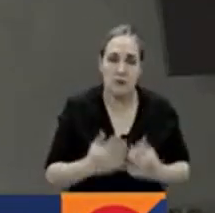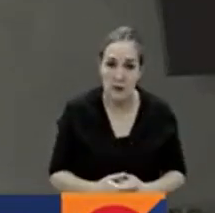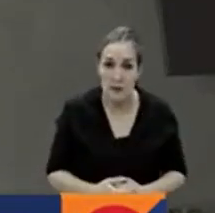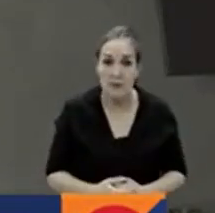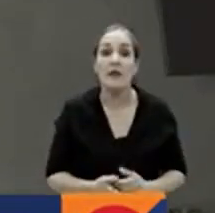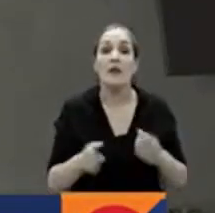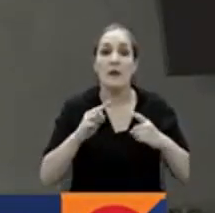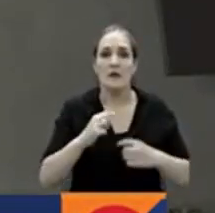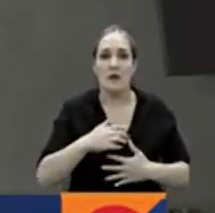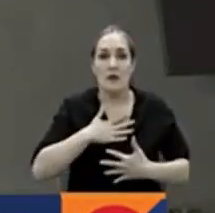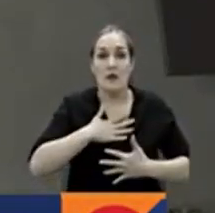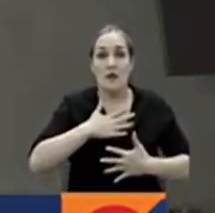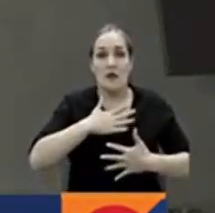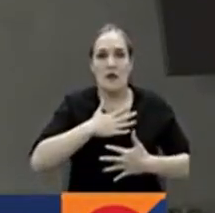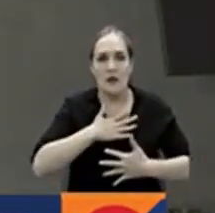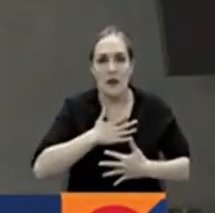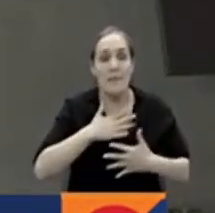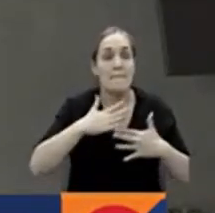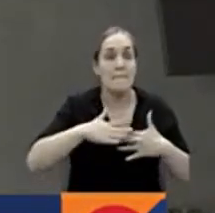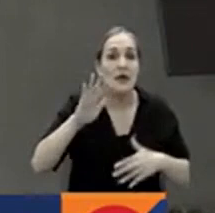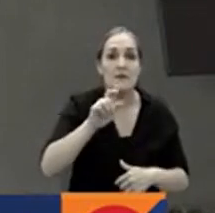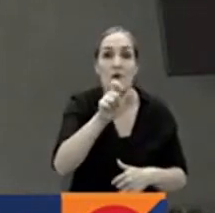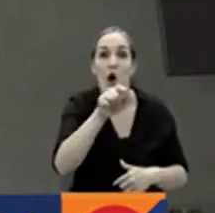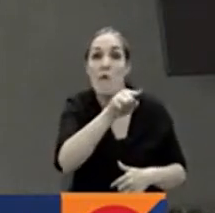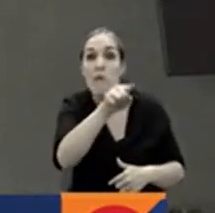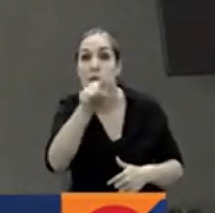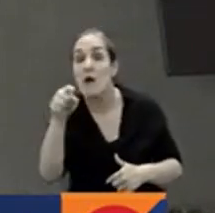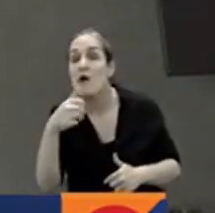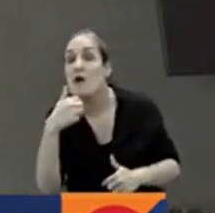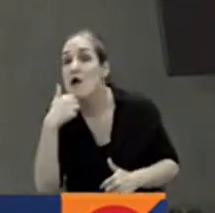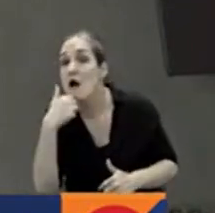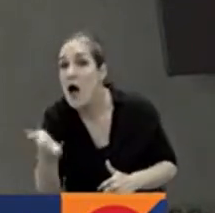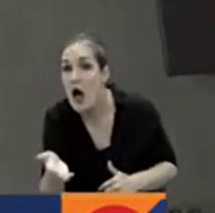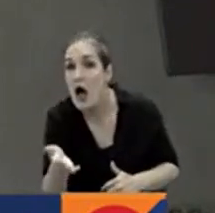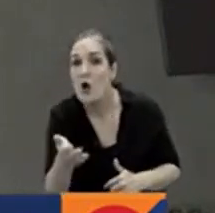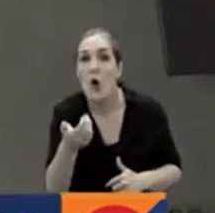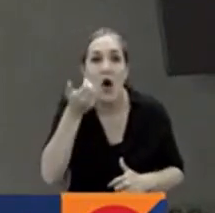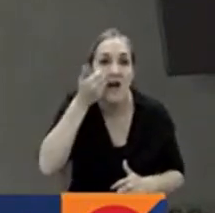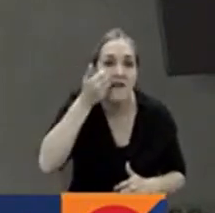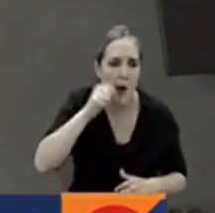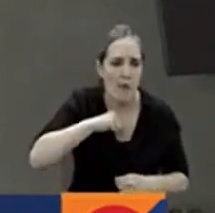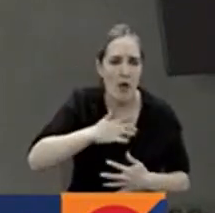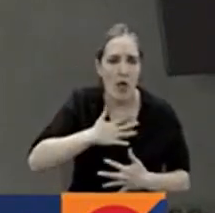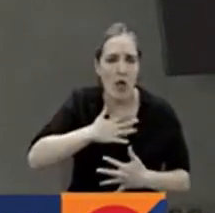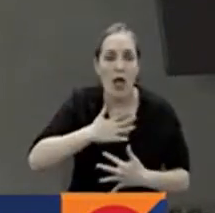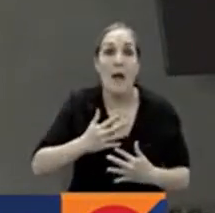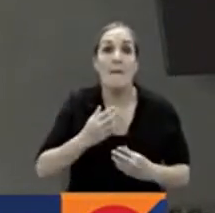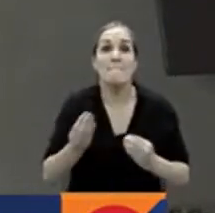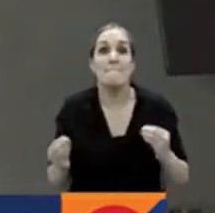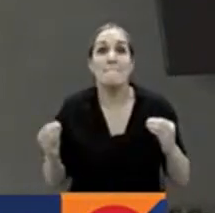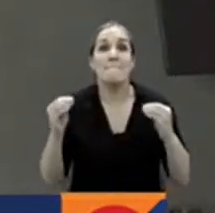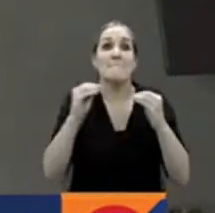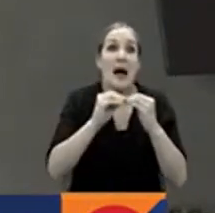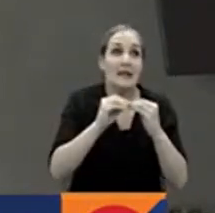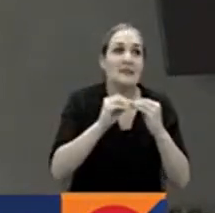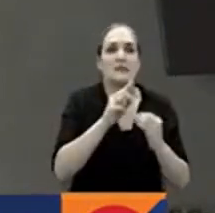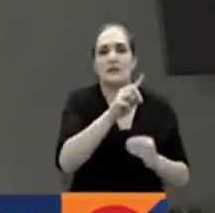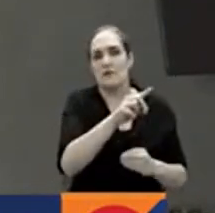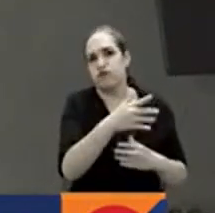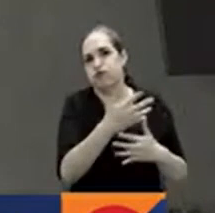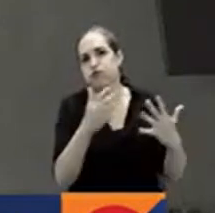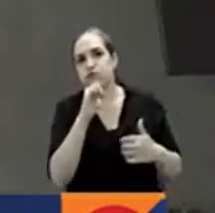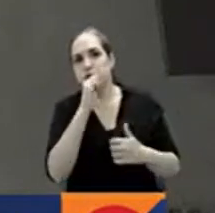respiratoria, sobre todo las personas que tienen una enfermedad respiratoria respiratoria de base o que son